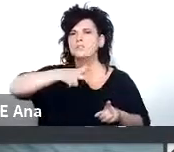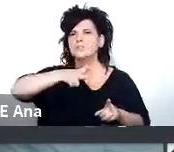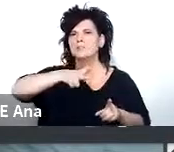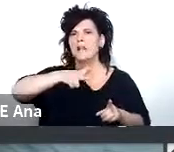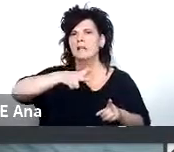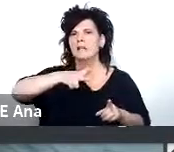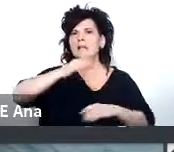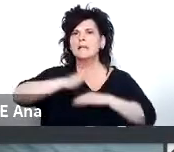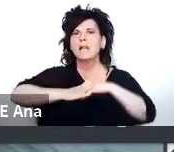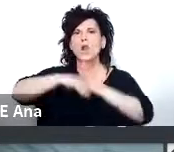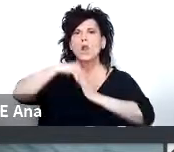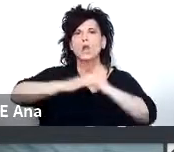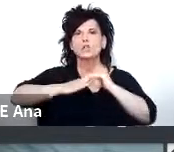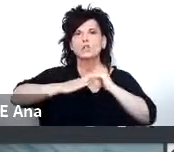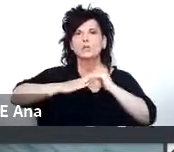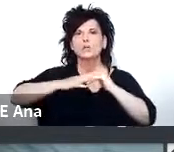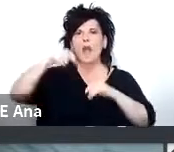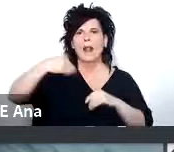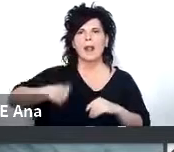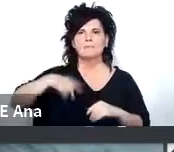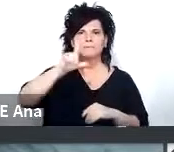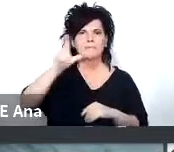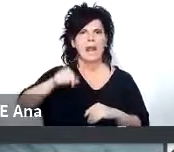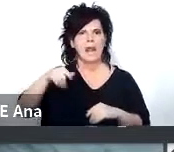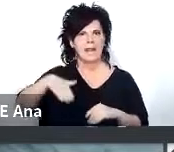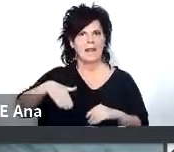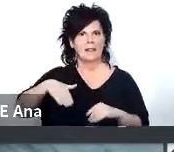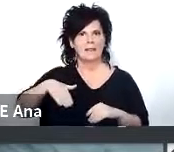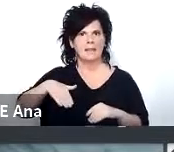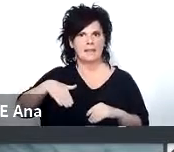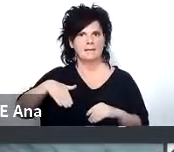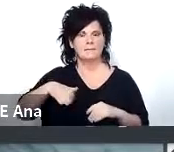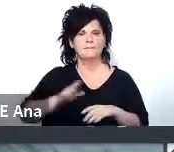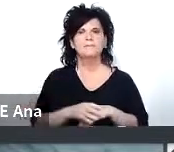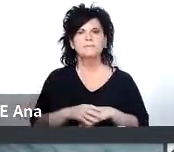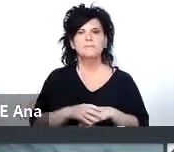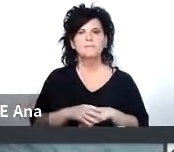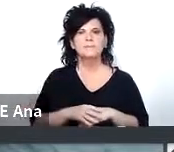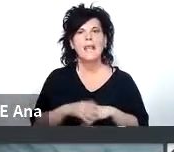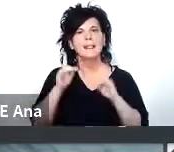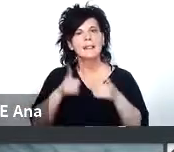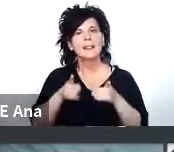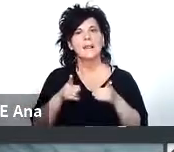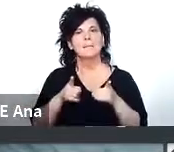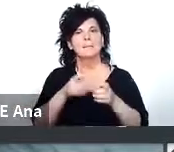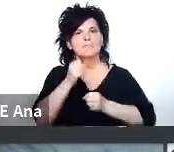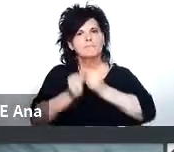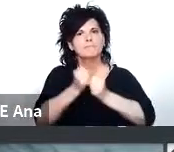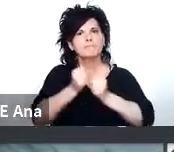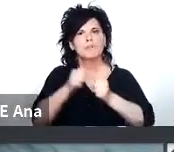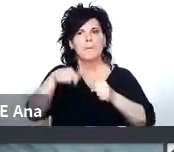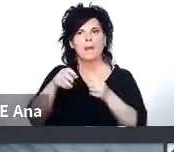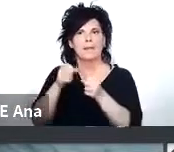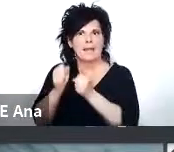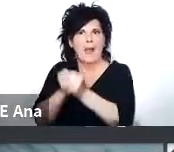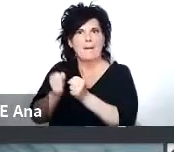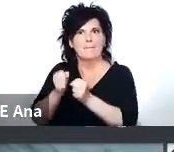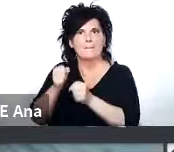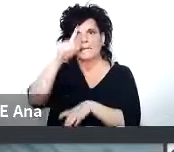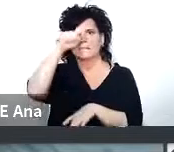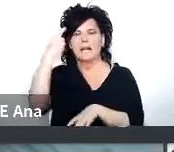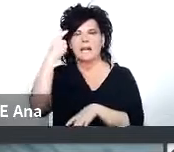construidos en el territorio argentino y además después obviamente operados por esta empresa nacional